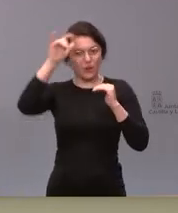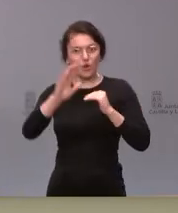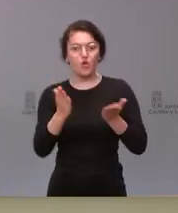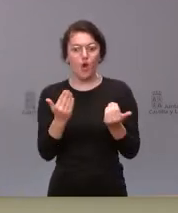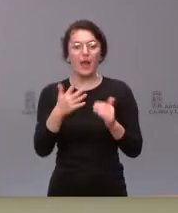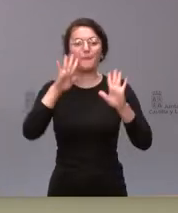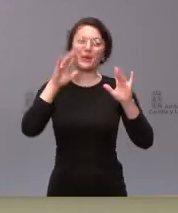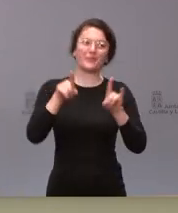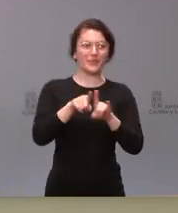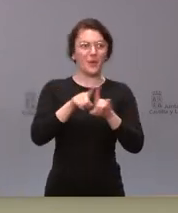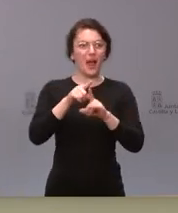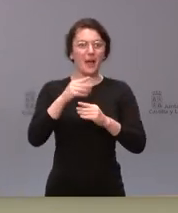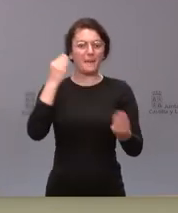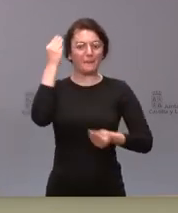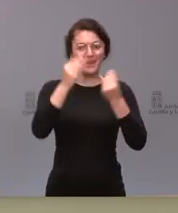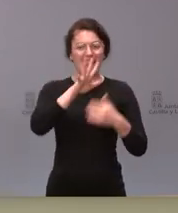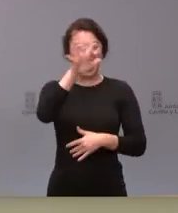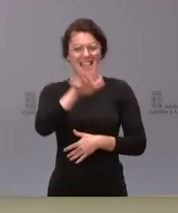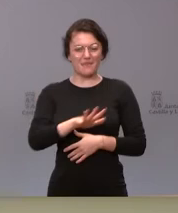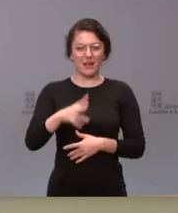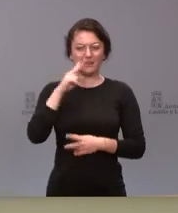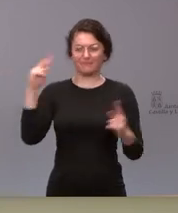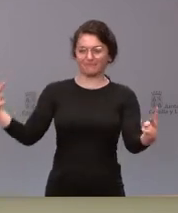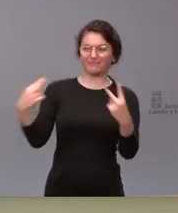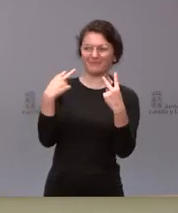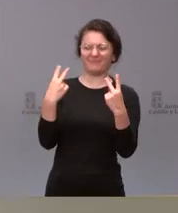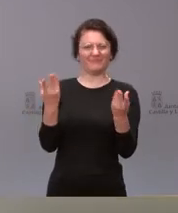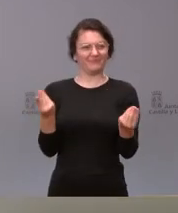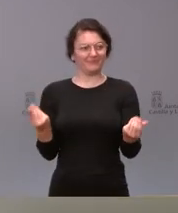en el exterior del gobierno de Castilla y León con estas polémicas gracias